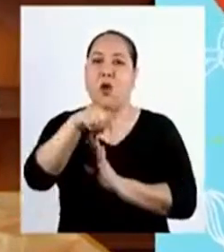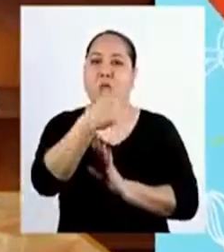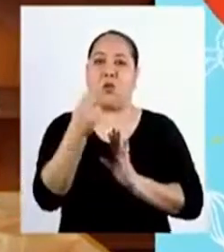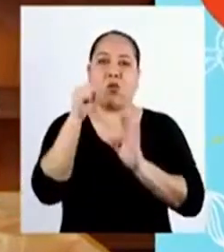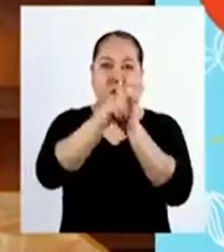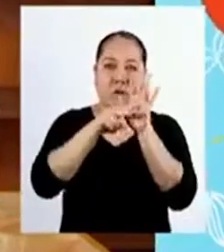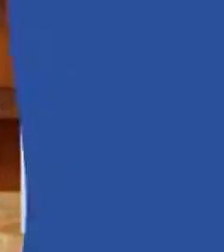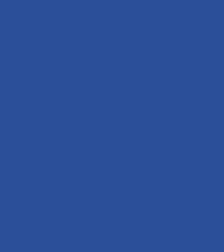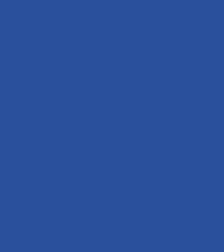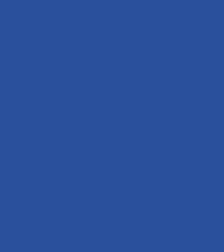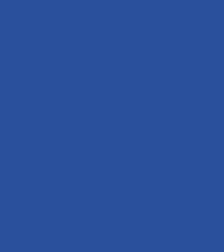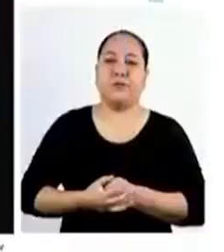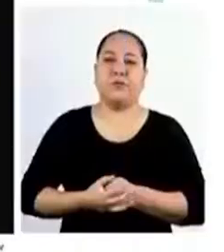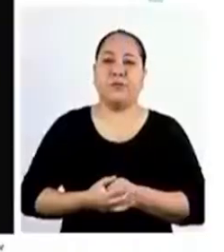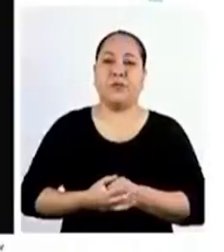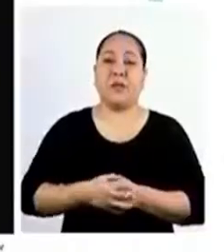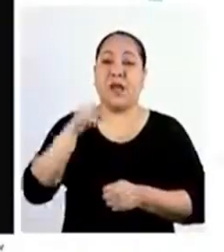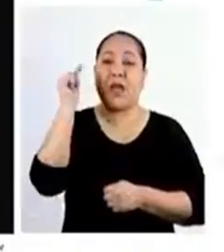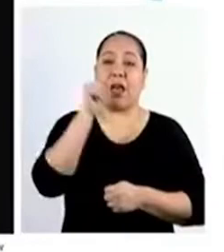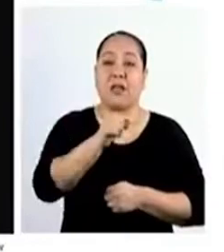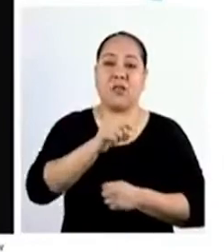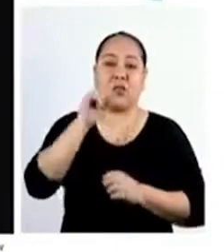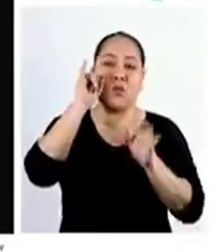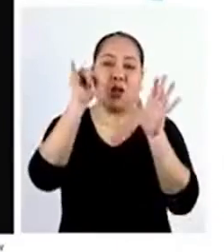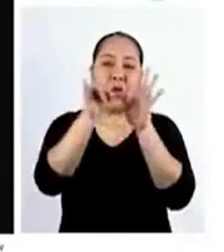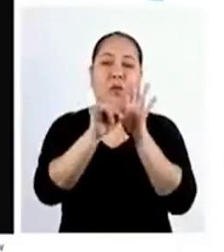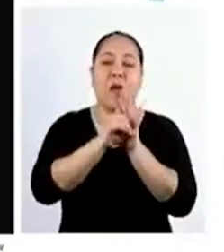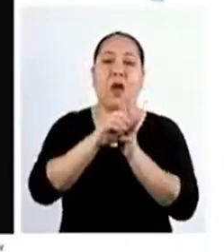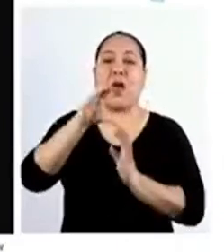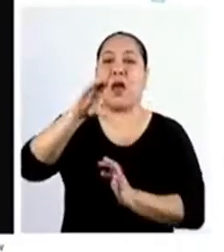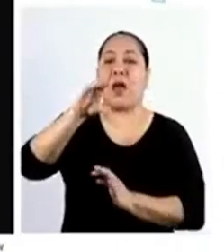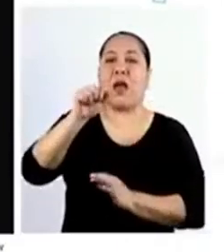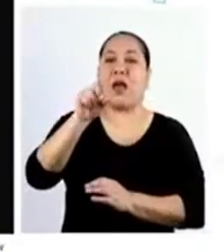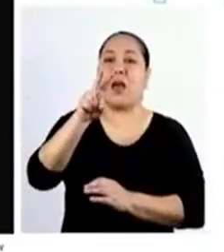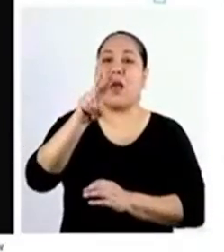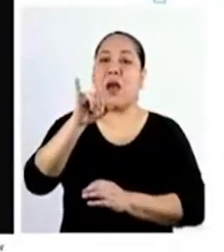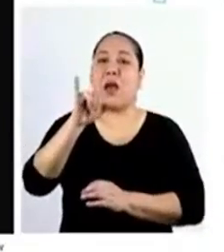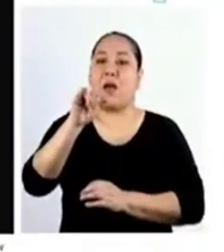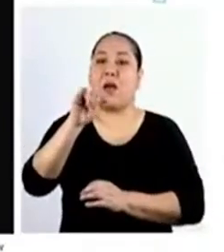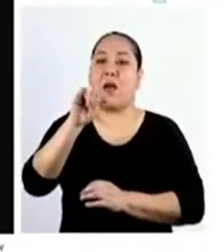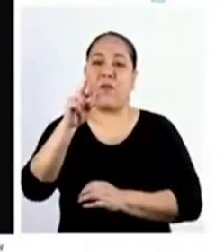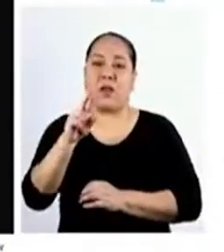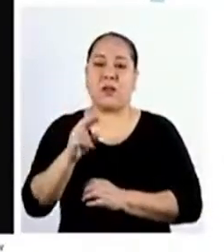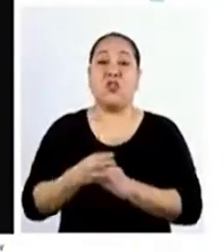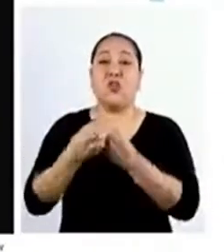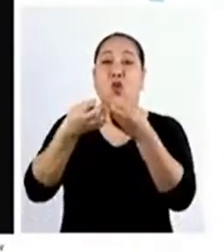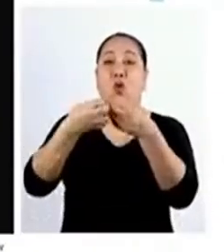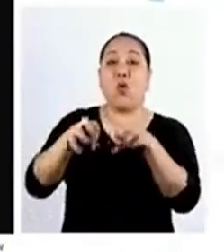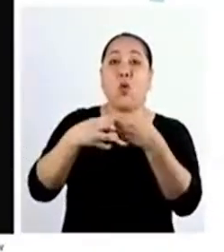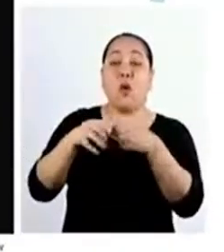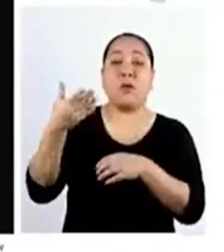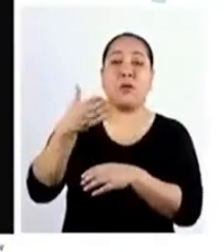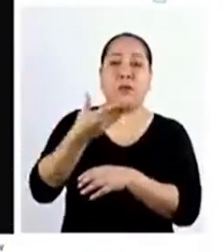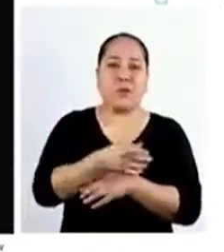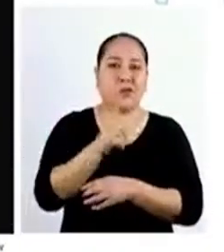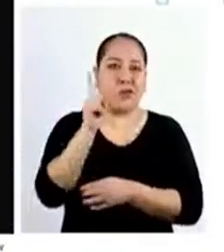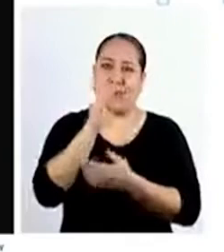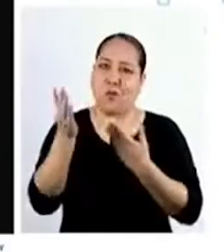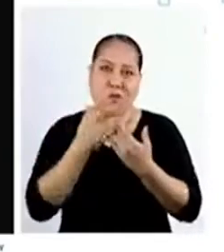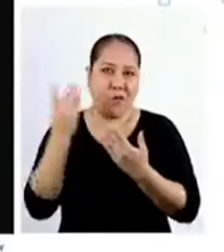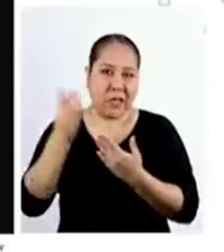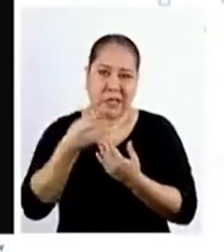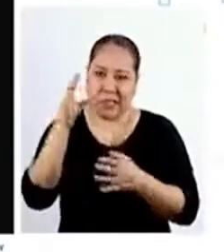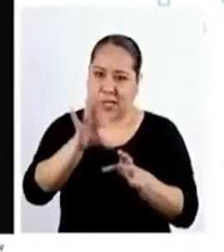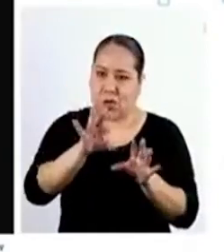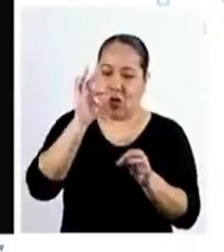siguiente video Esta es una imagen de caviar Que esencialmente son huevas de pescado Y no es fácil